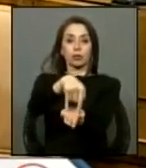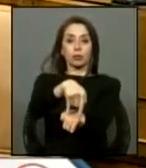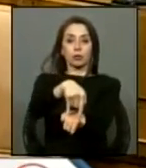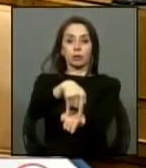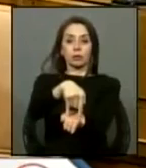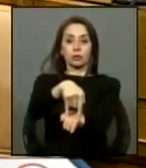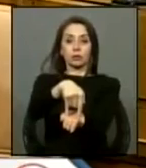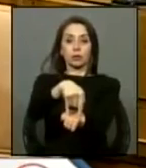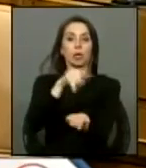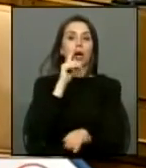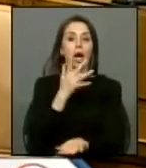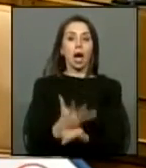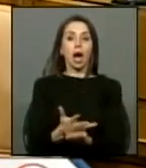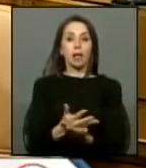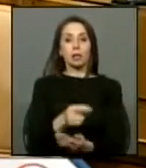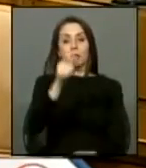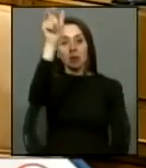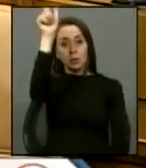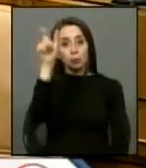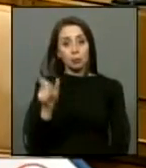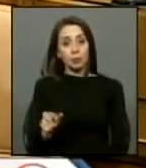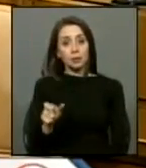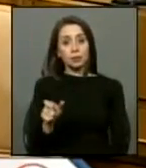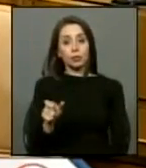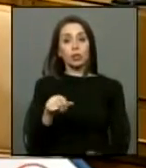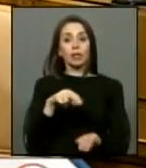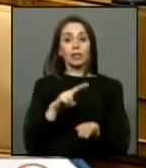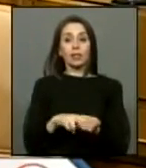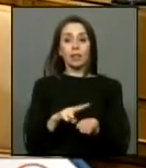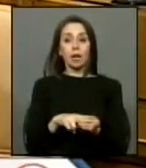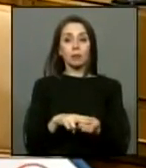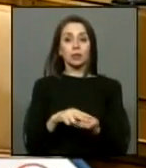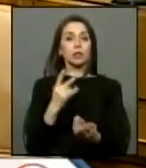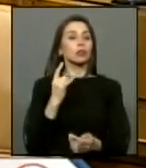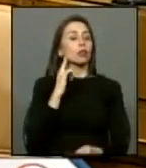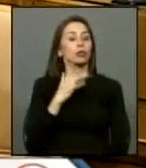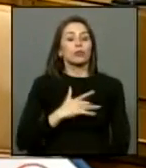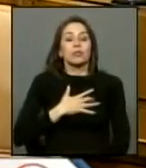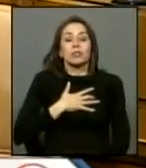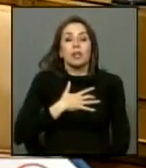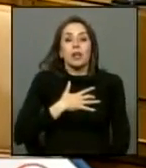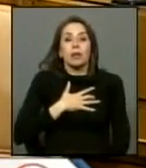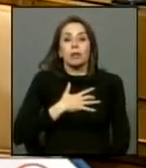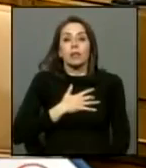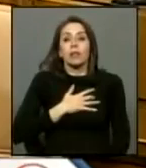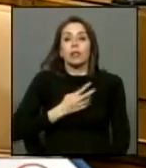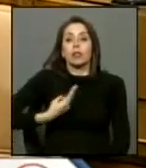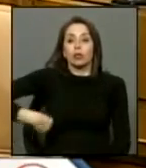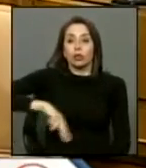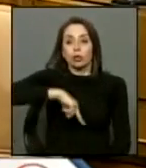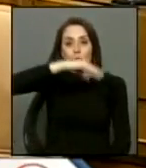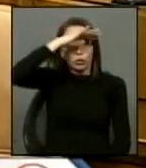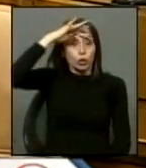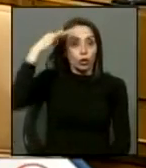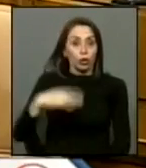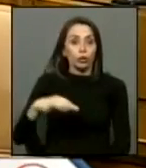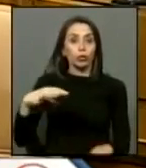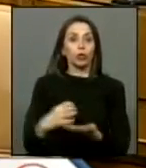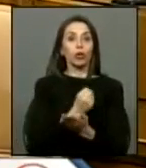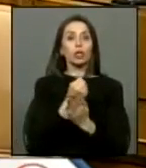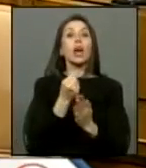haya personas que realmente no sienten lo que nos costó lograr una democracia